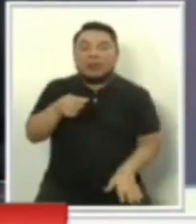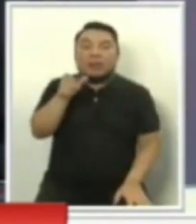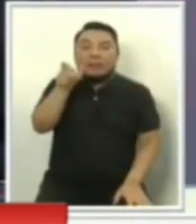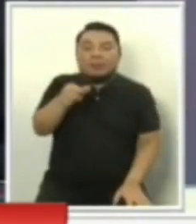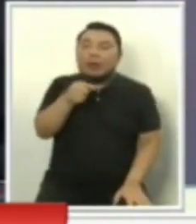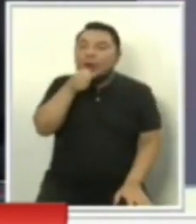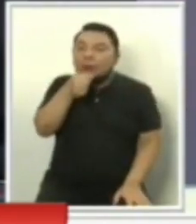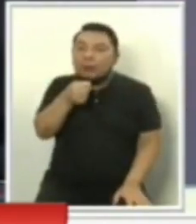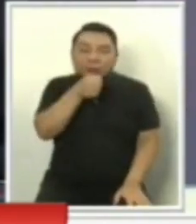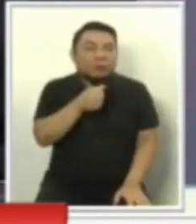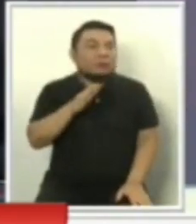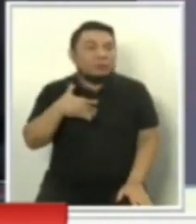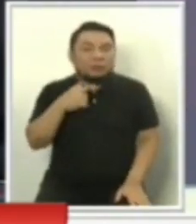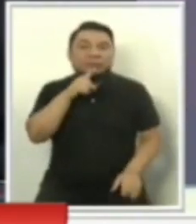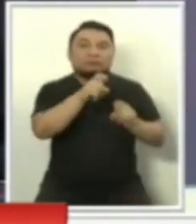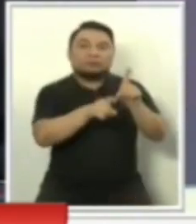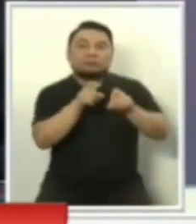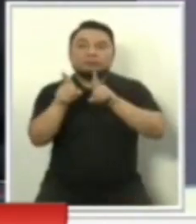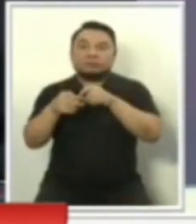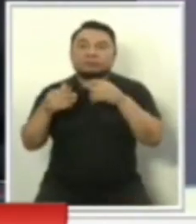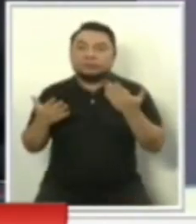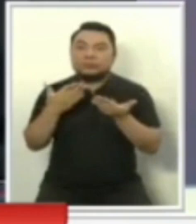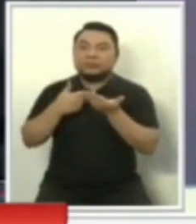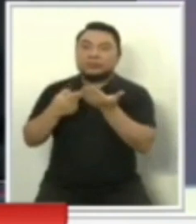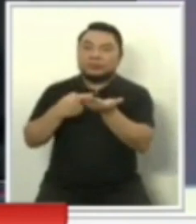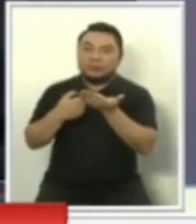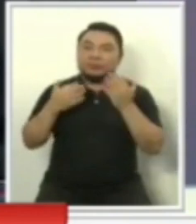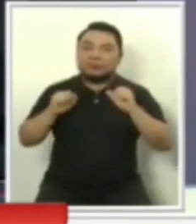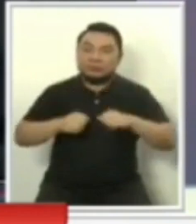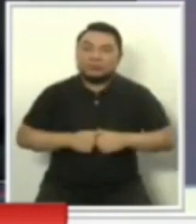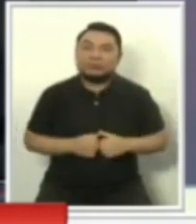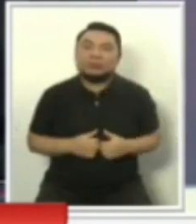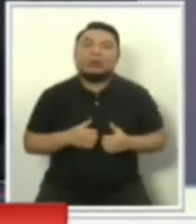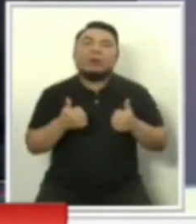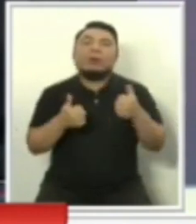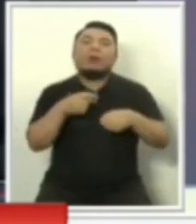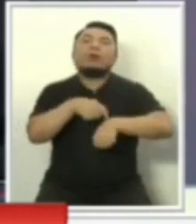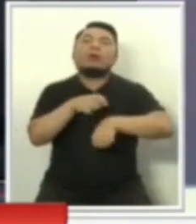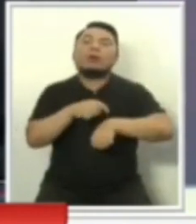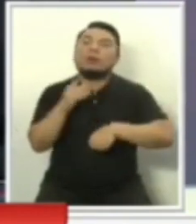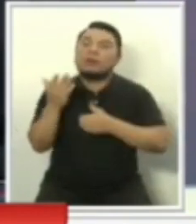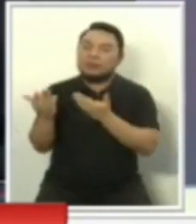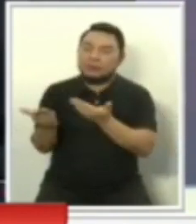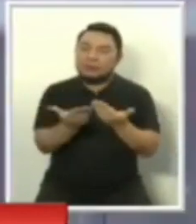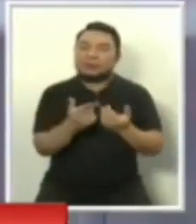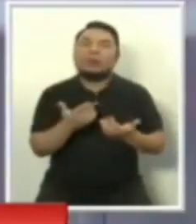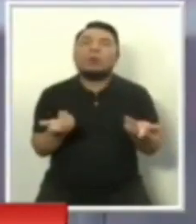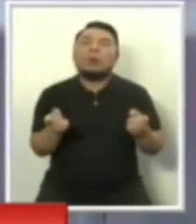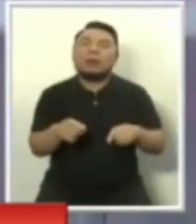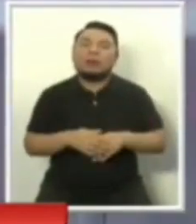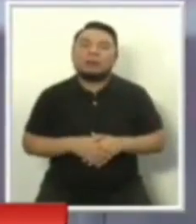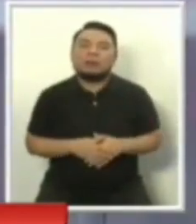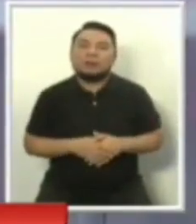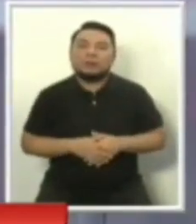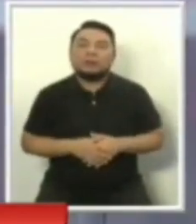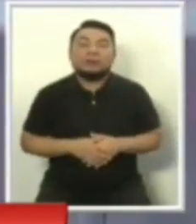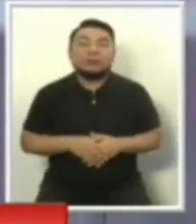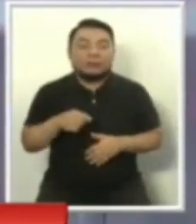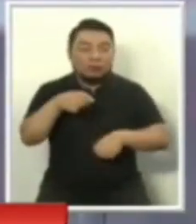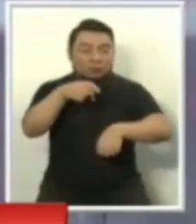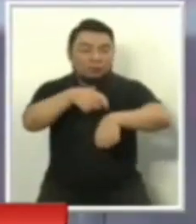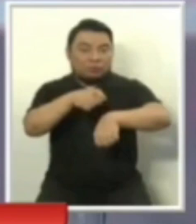van a poder participar en las partes en sí de diálogo y debate. ¿Cuáles son los horarios, primero, de estas jornadas? Bueno, los horarios,